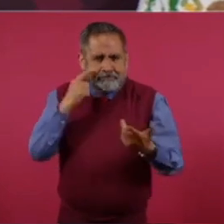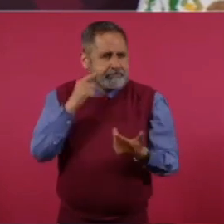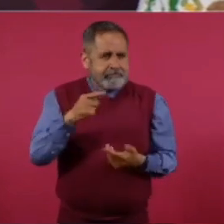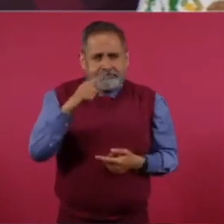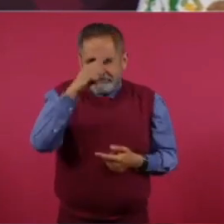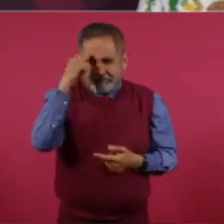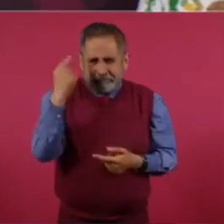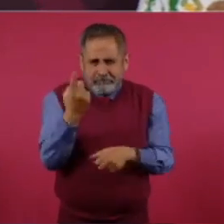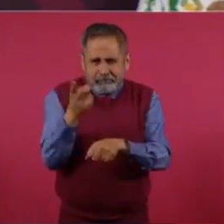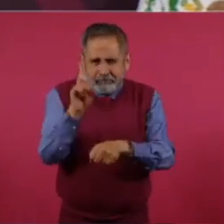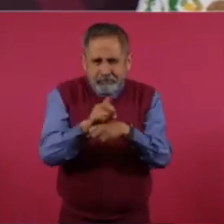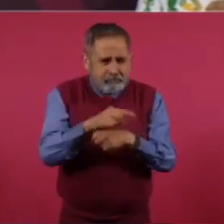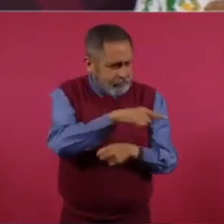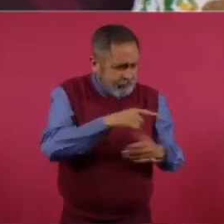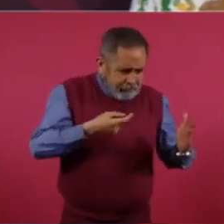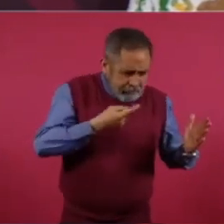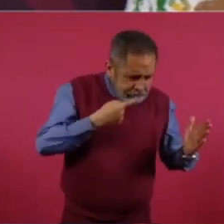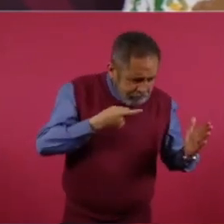resolverlo en un día.